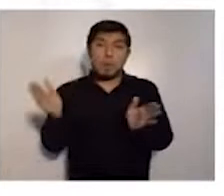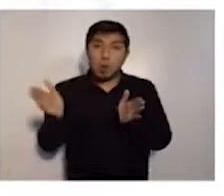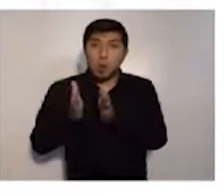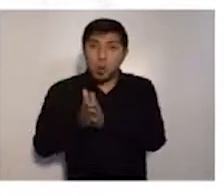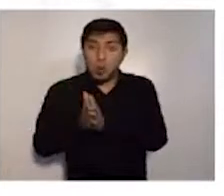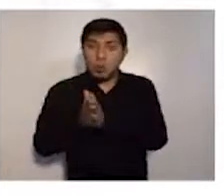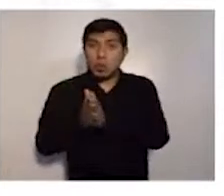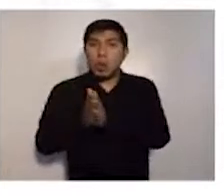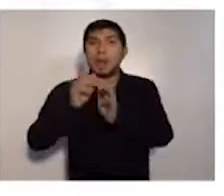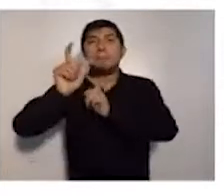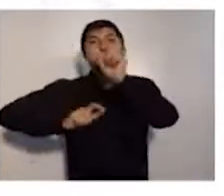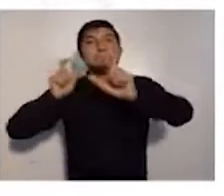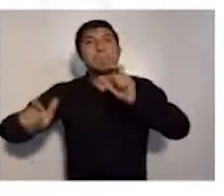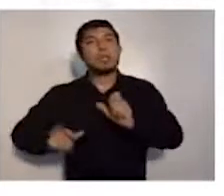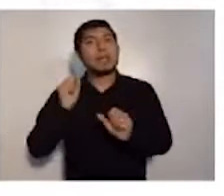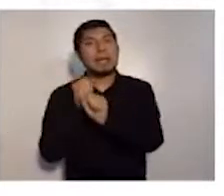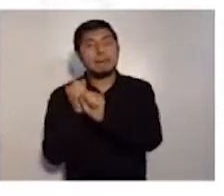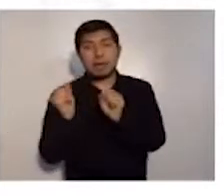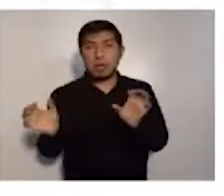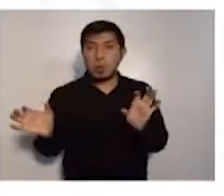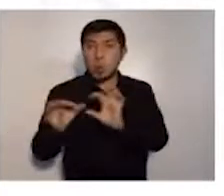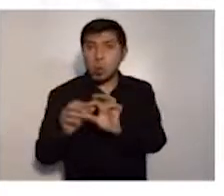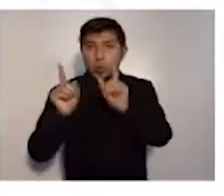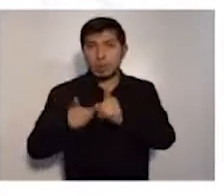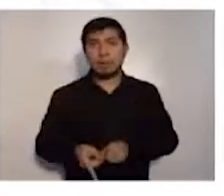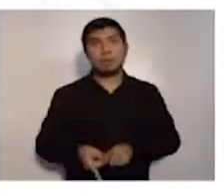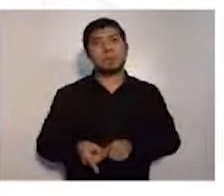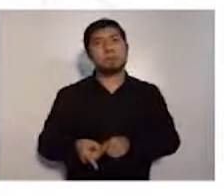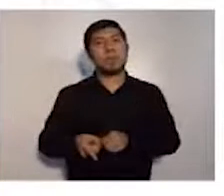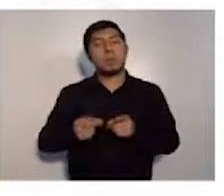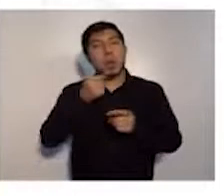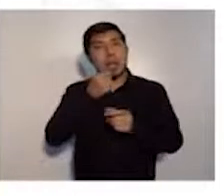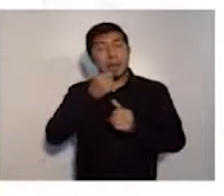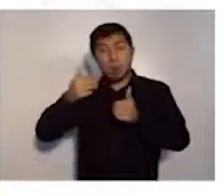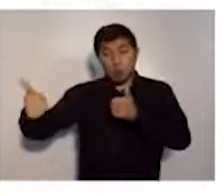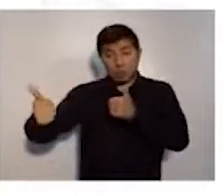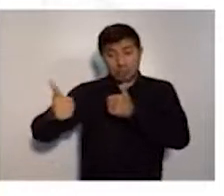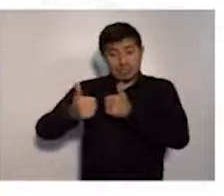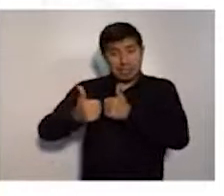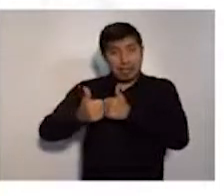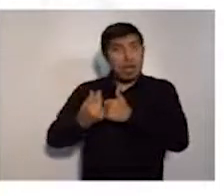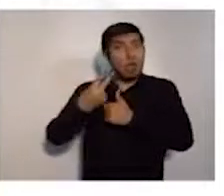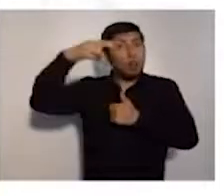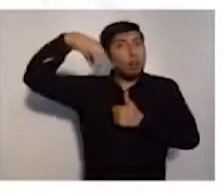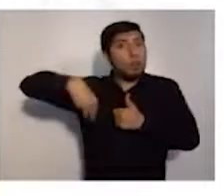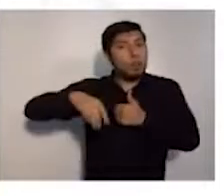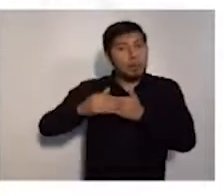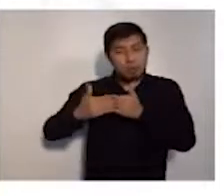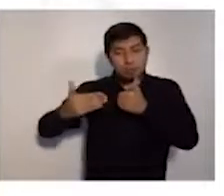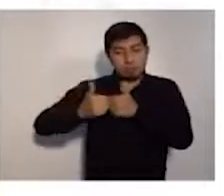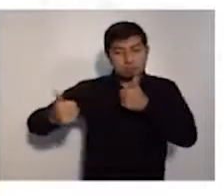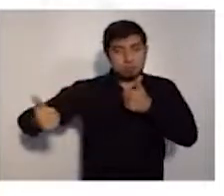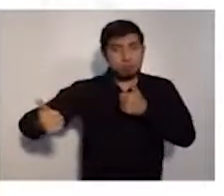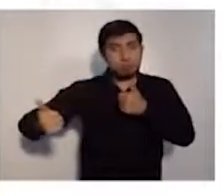compañero de trabajo o familiar que haya permanecido a una distancia menor de 2 metros, por lo menos 15 minutos,